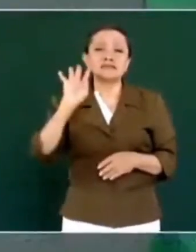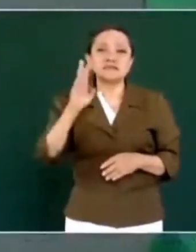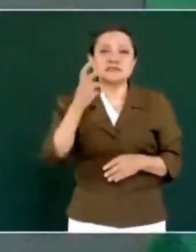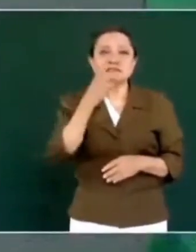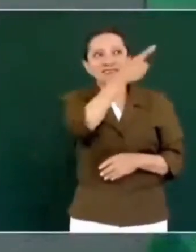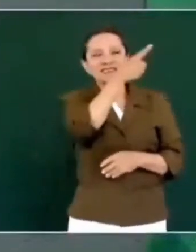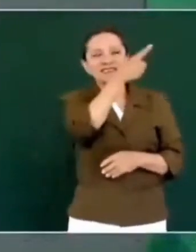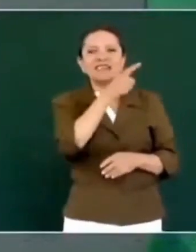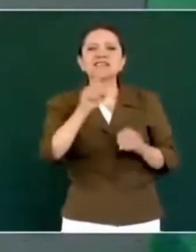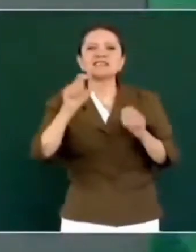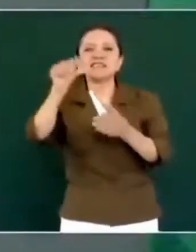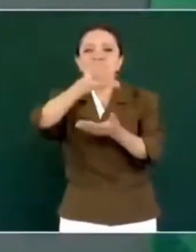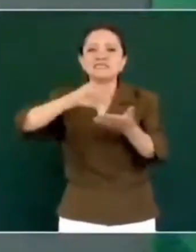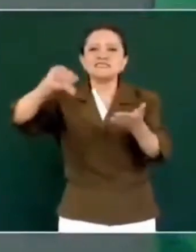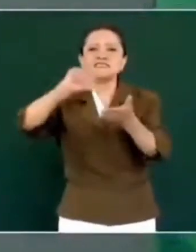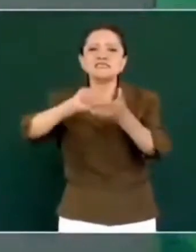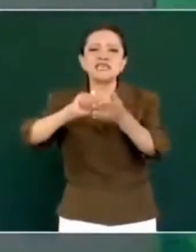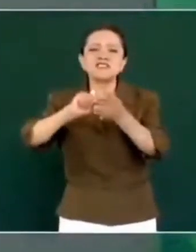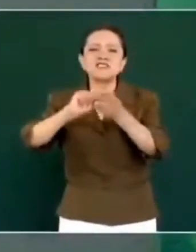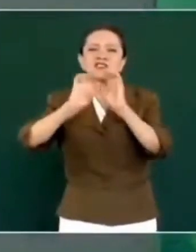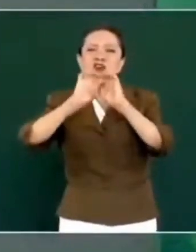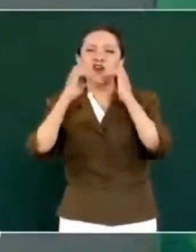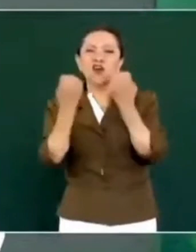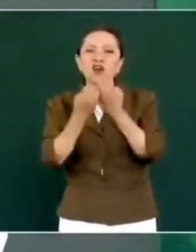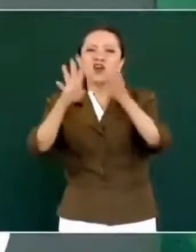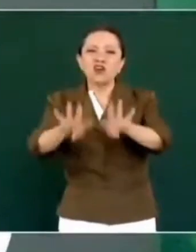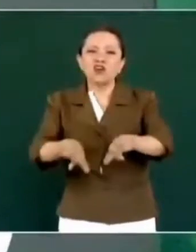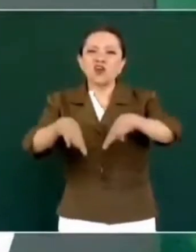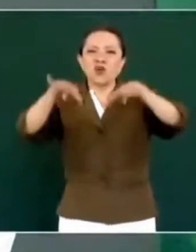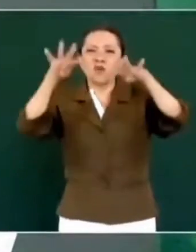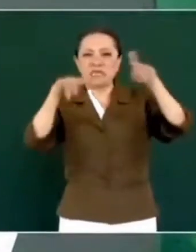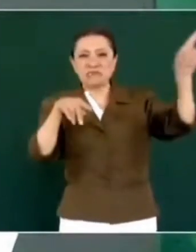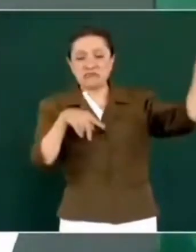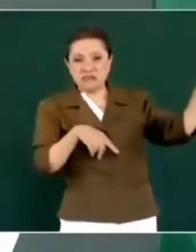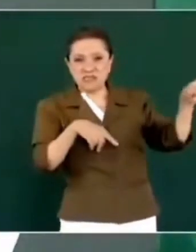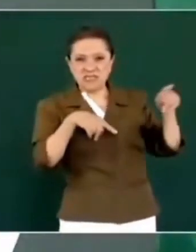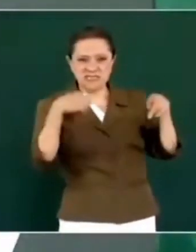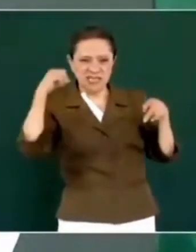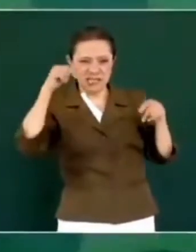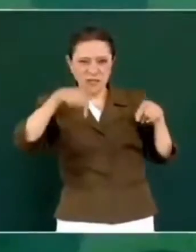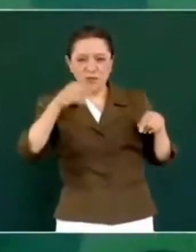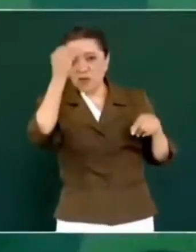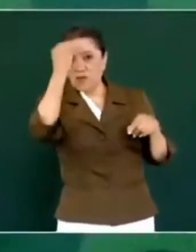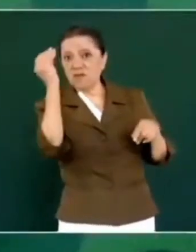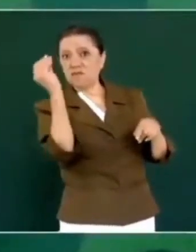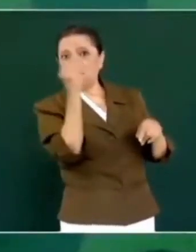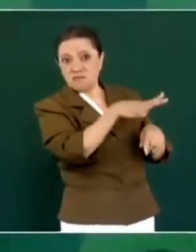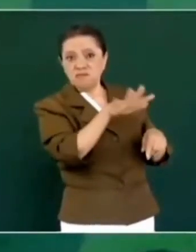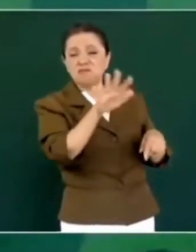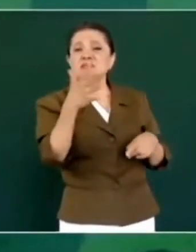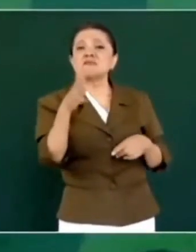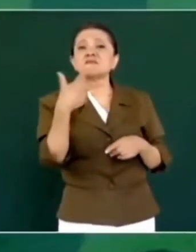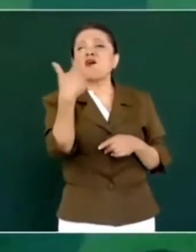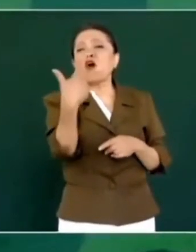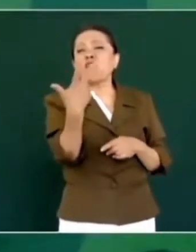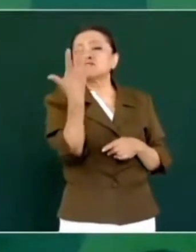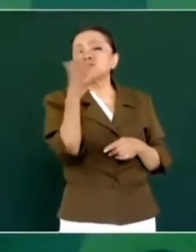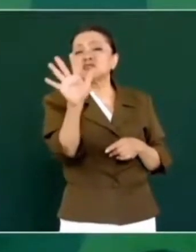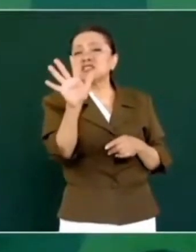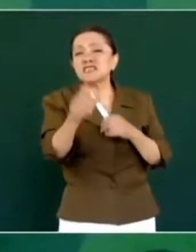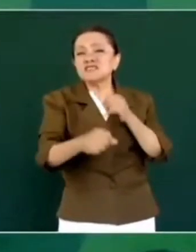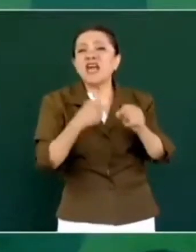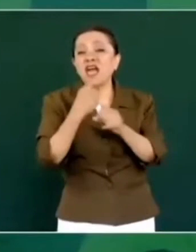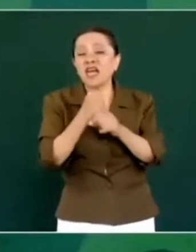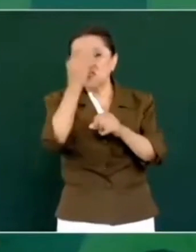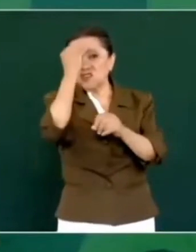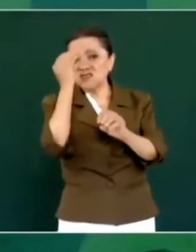centro de convenciones, que quedó abandonado. Lleva ocho, diez años ahí abandonado. Como es un